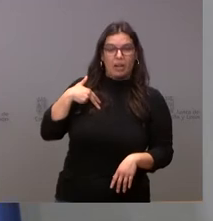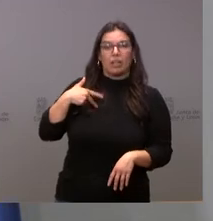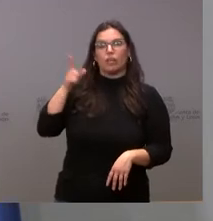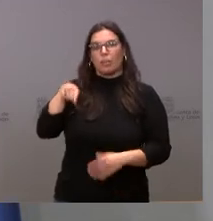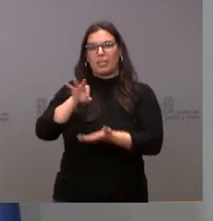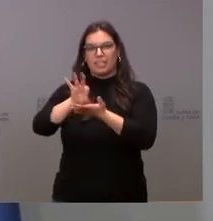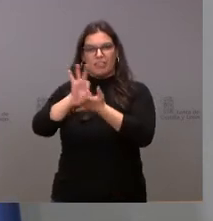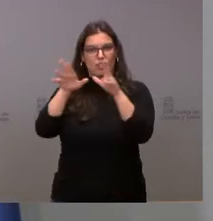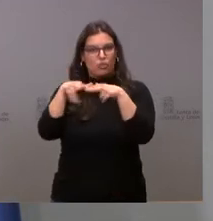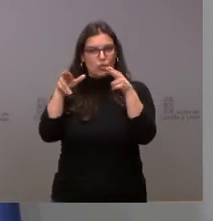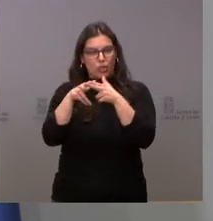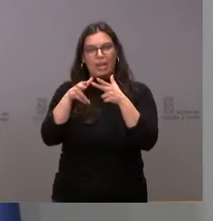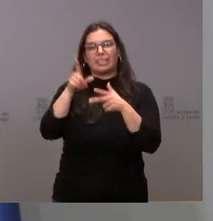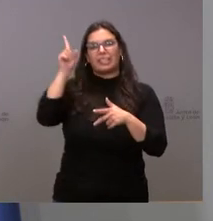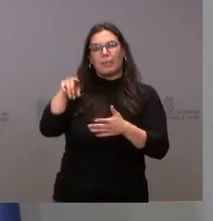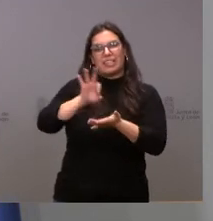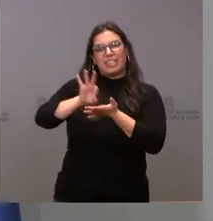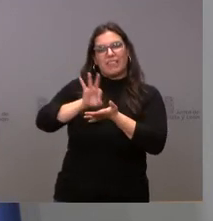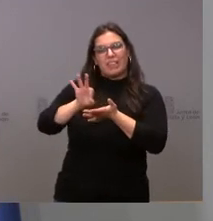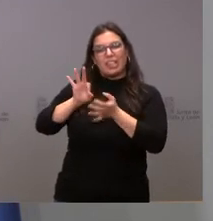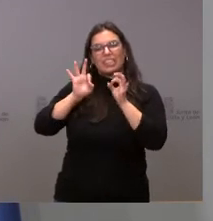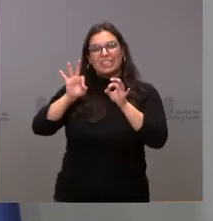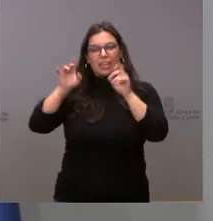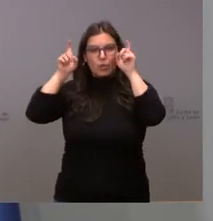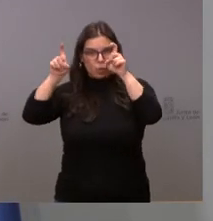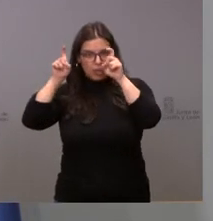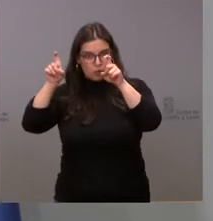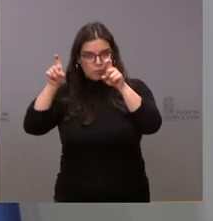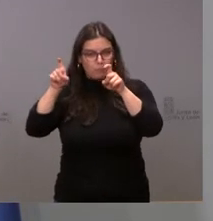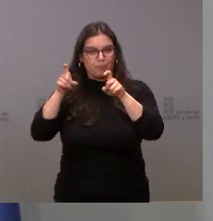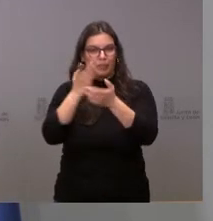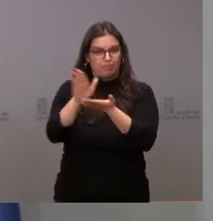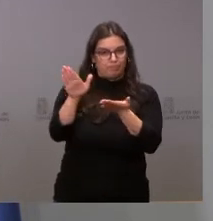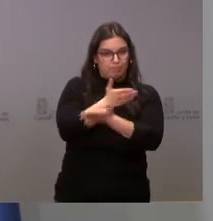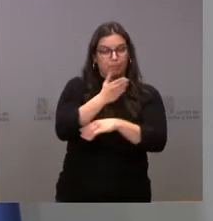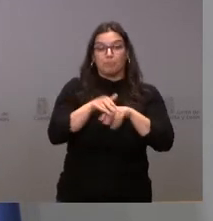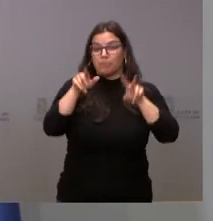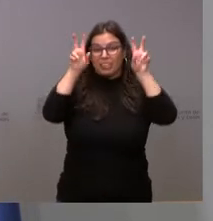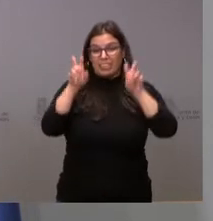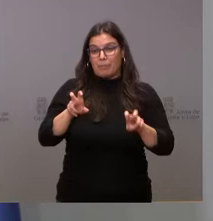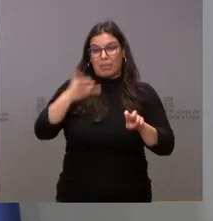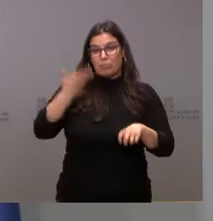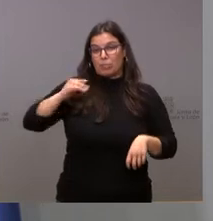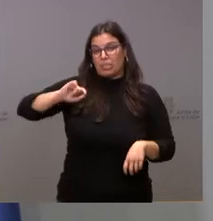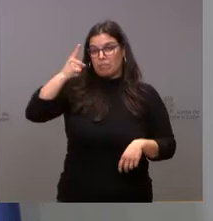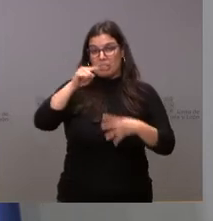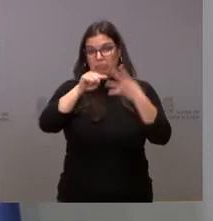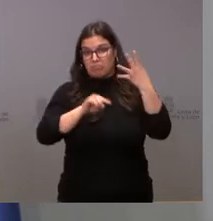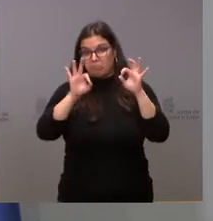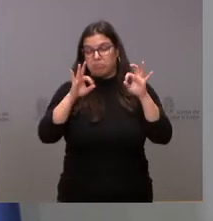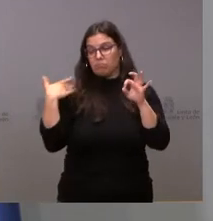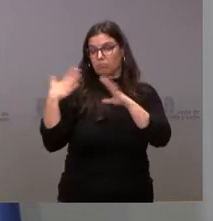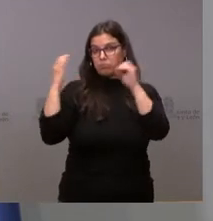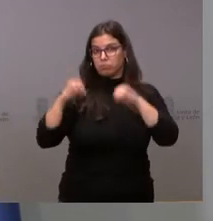servicios sociales, como los servicios de carácter educativo. Estos son los asuntos más relevantes del Consejo